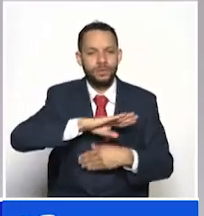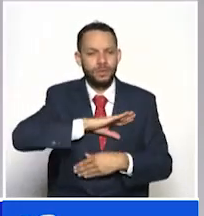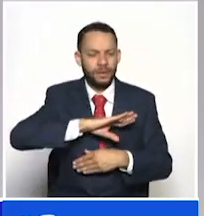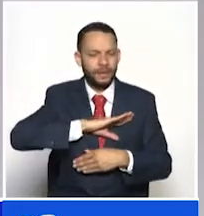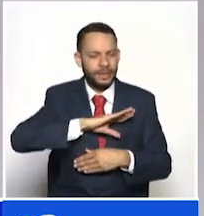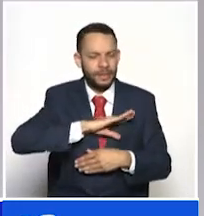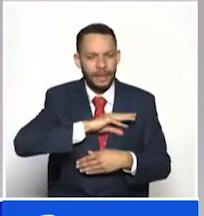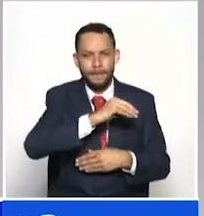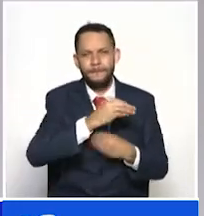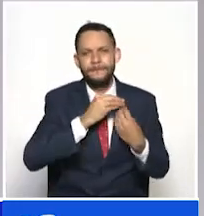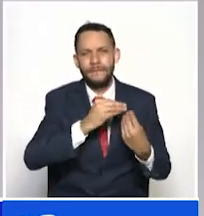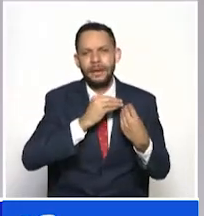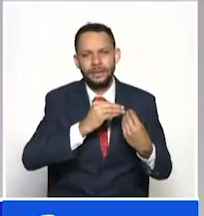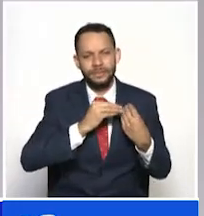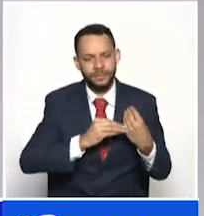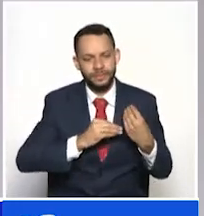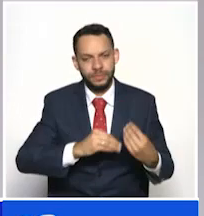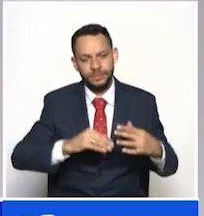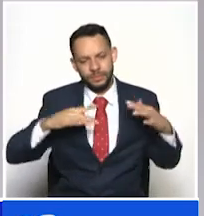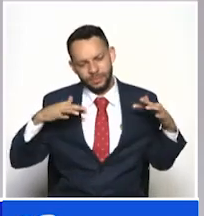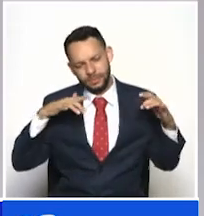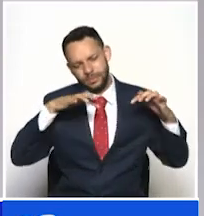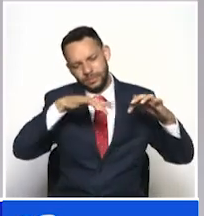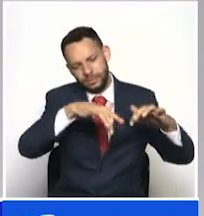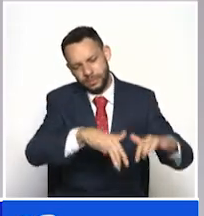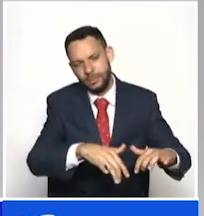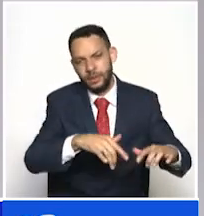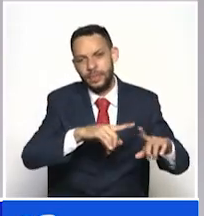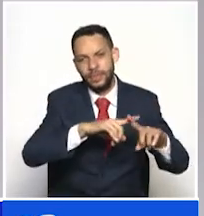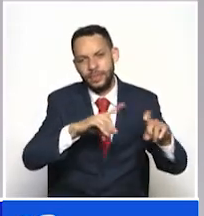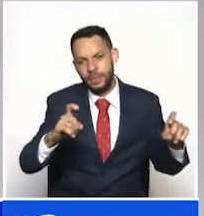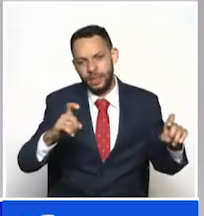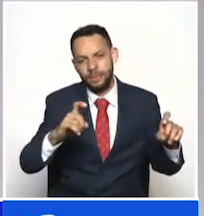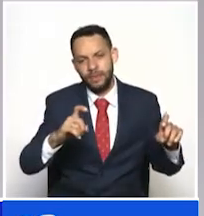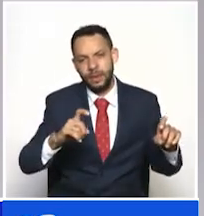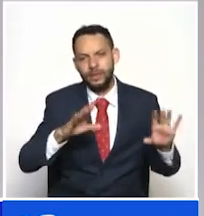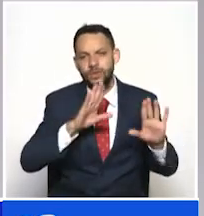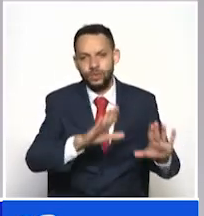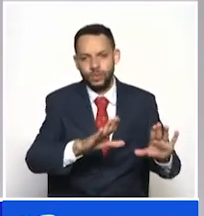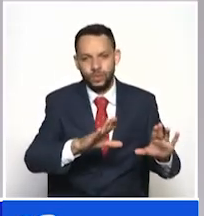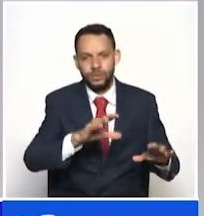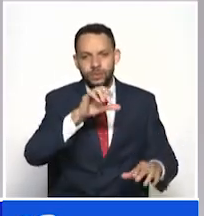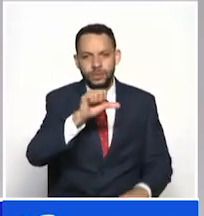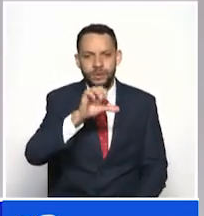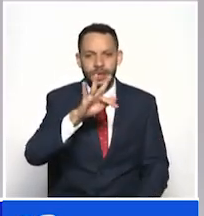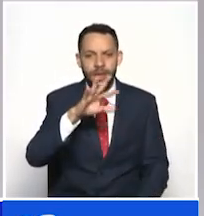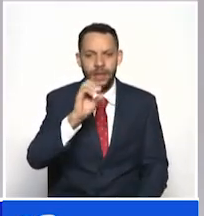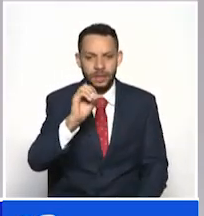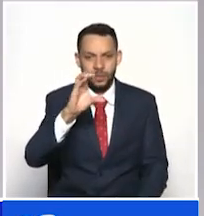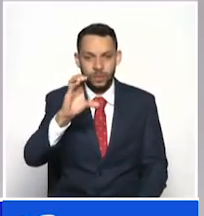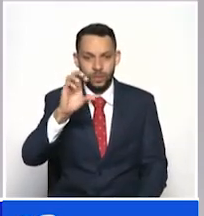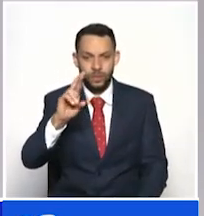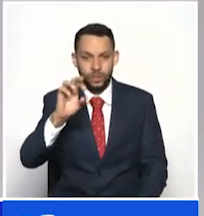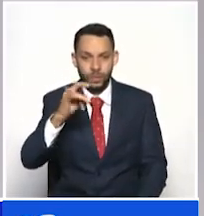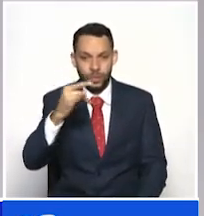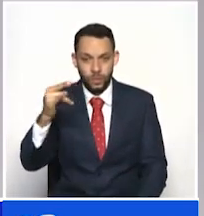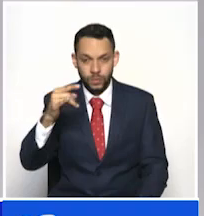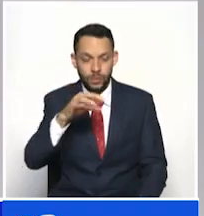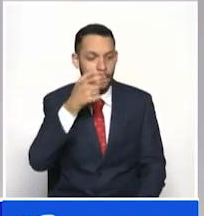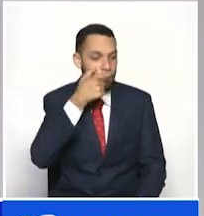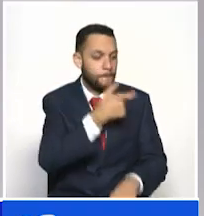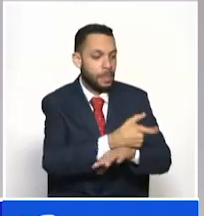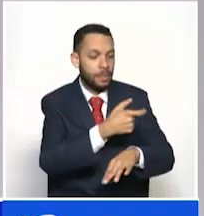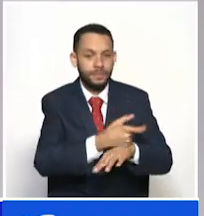para realizar un evento en lo que tiene que ver en el Alto de la Cruz y el Mirador. Pero en este momento, en estos 10 días,